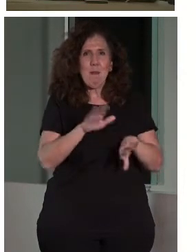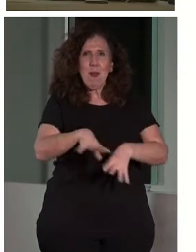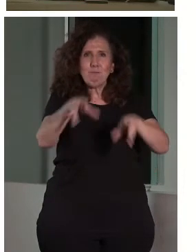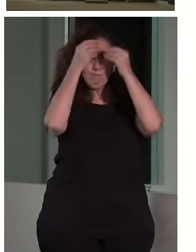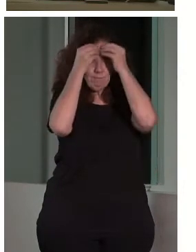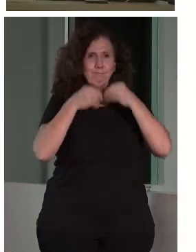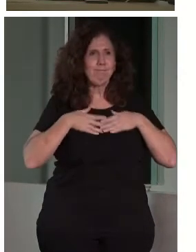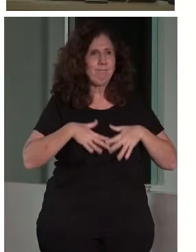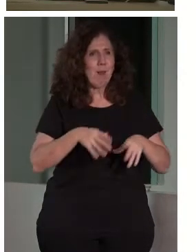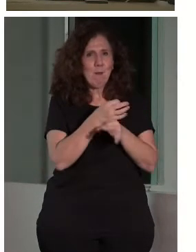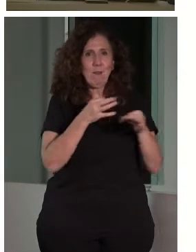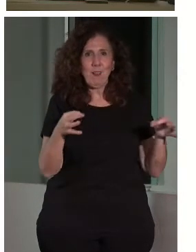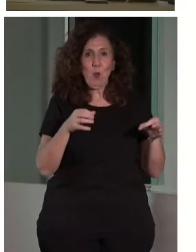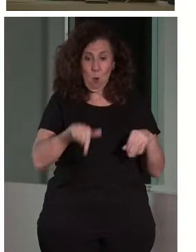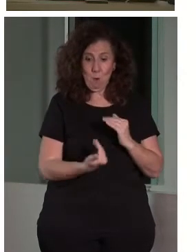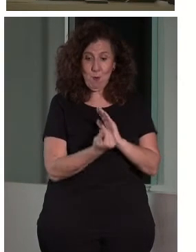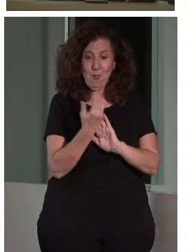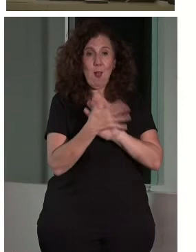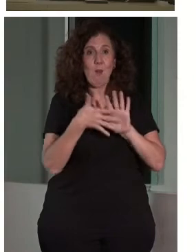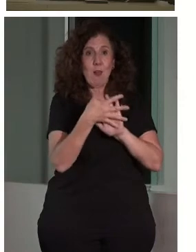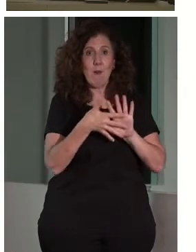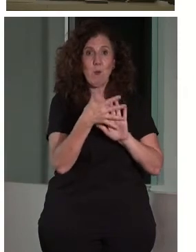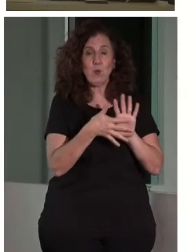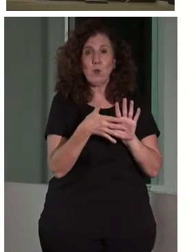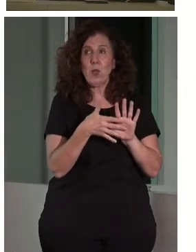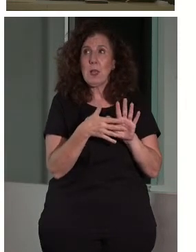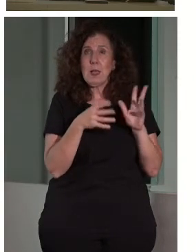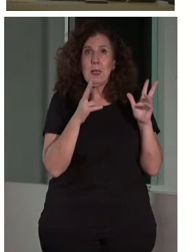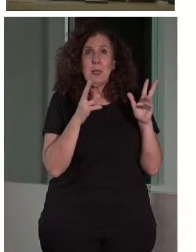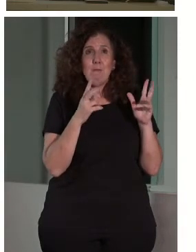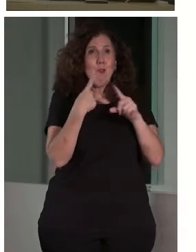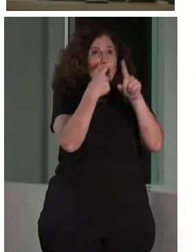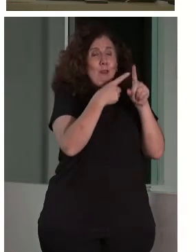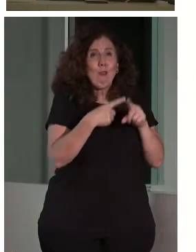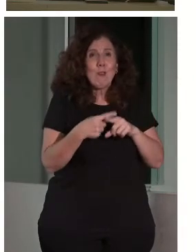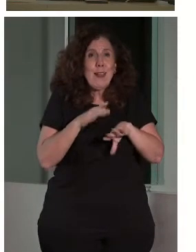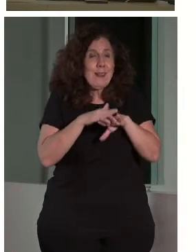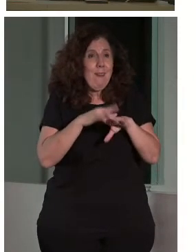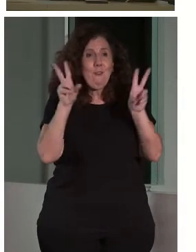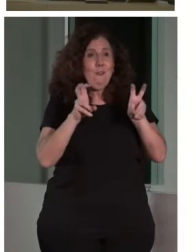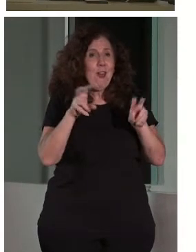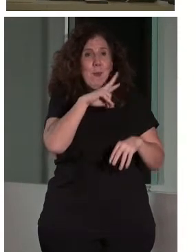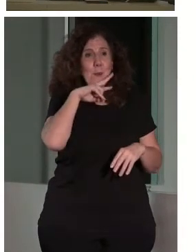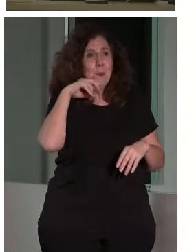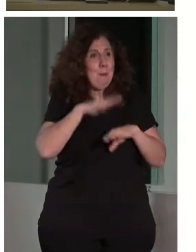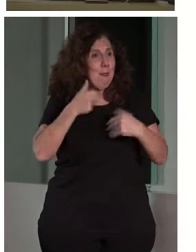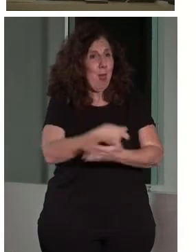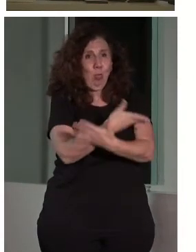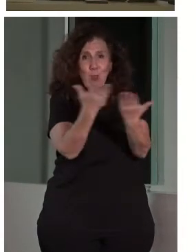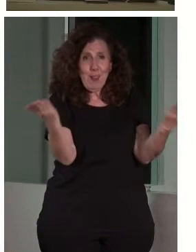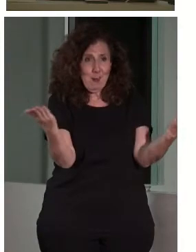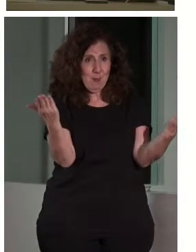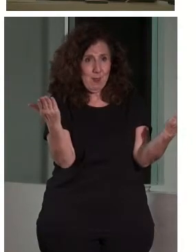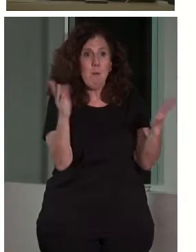Lo que decían esta mañana de que son cosas que sirven un poco para todas las personas. Pero sí que necesitamos